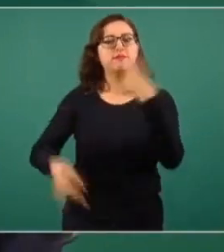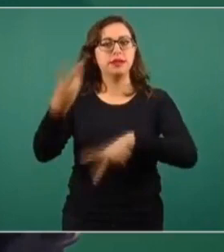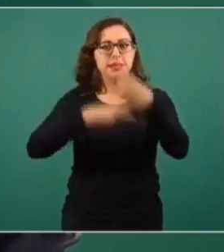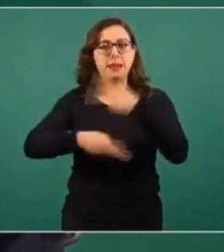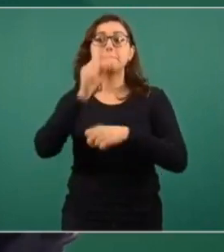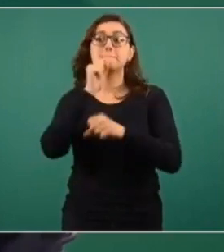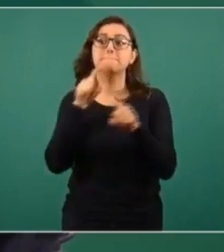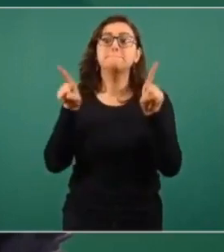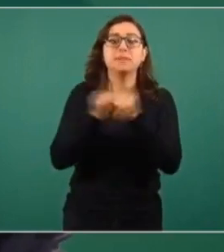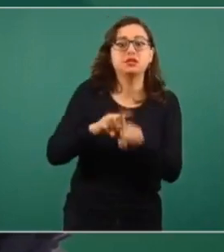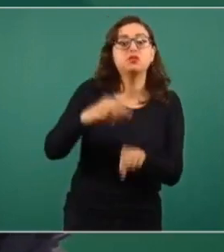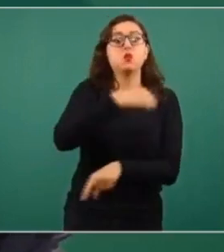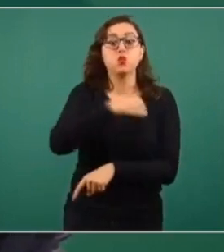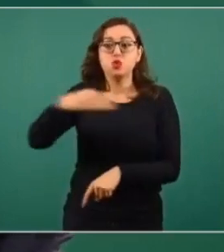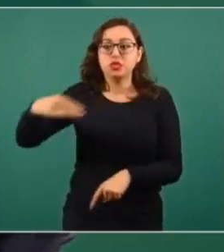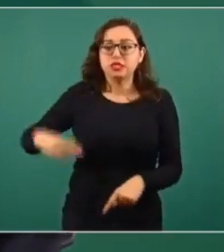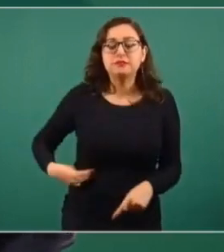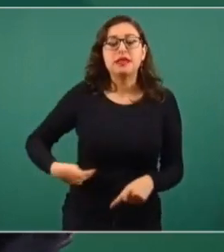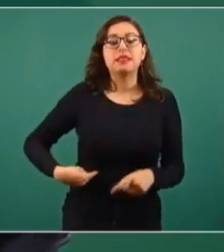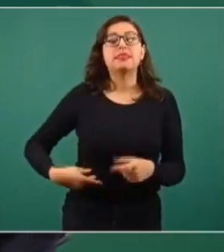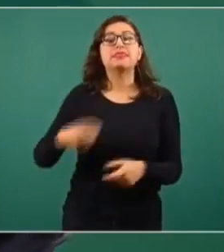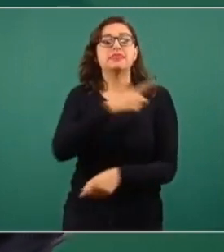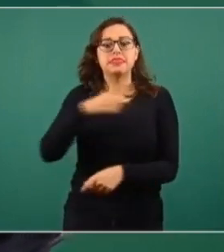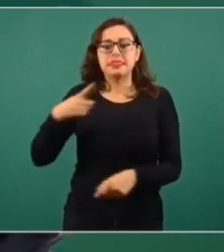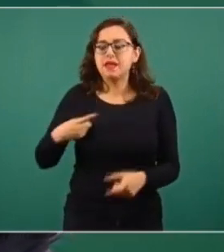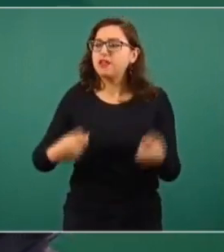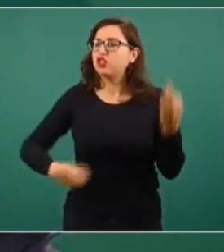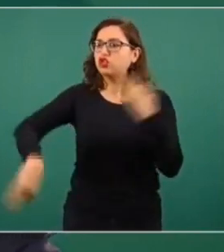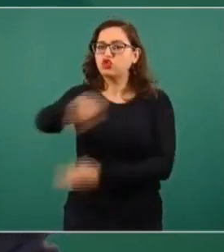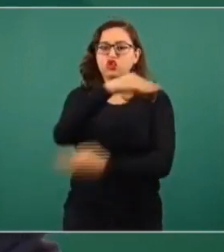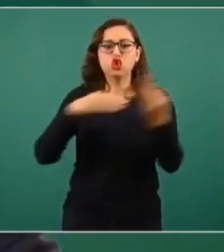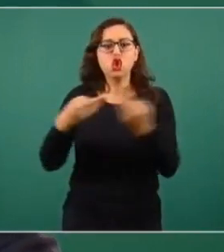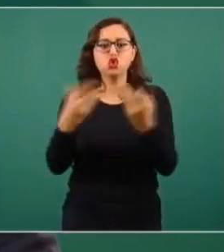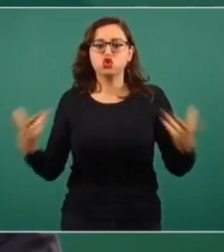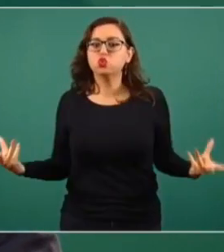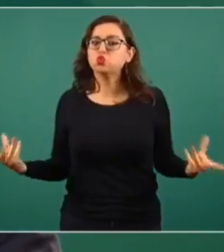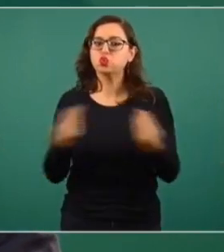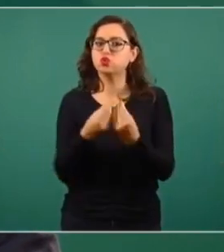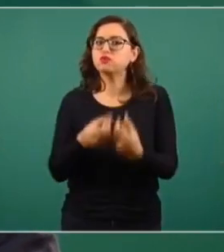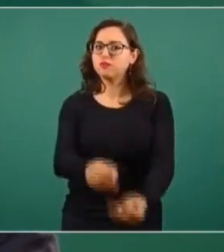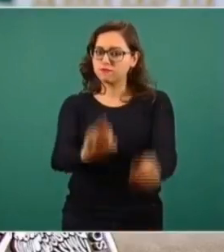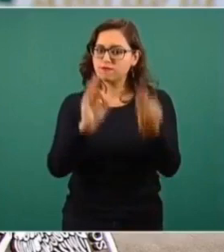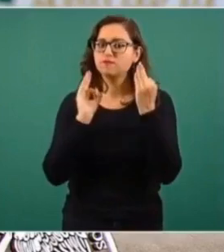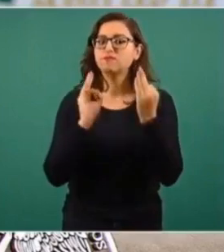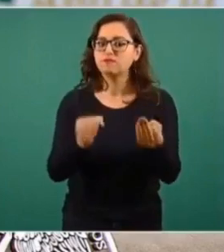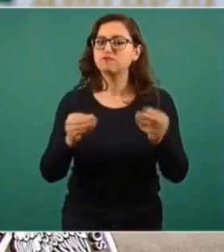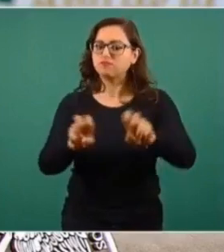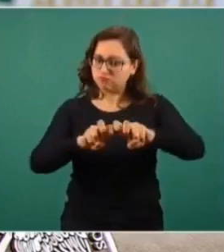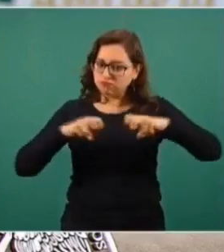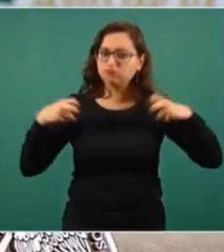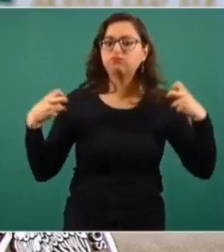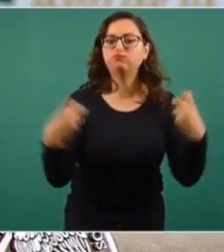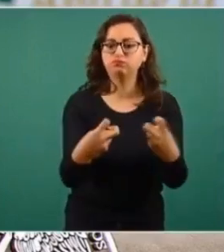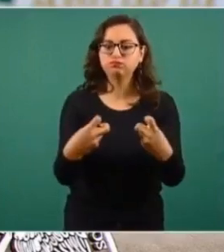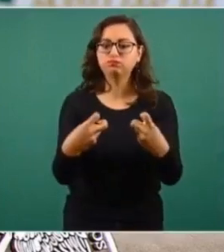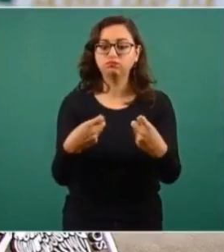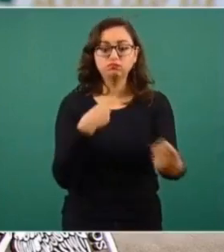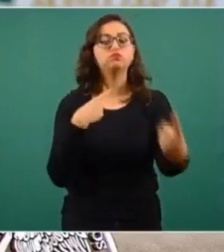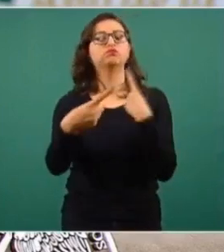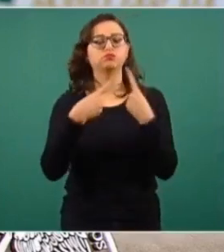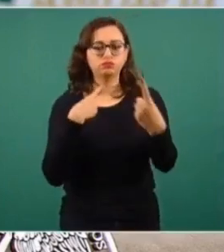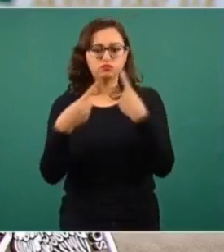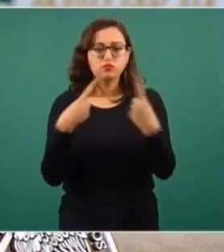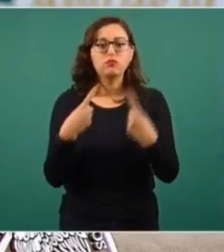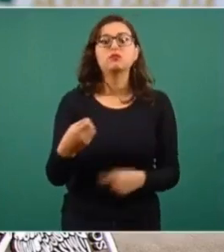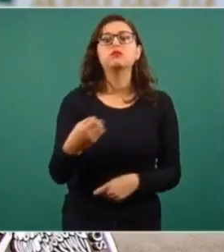Tendrán que sentarse todos los grupos y sí, van a tener que sentarse a dialogar